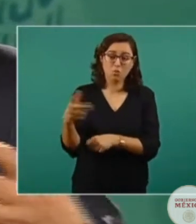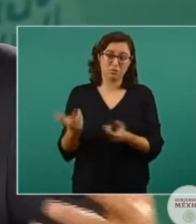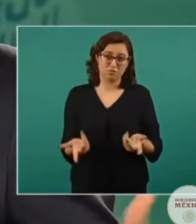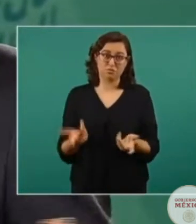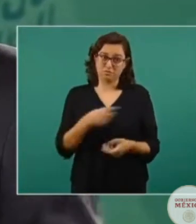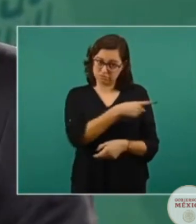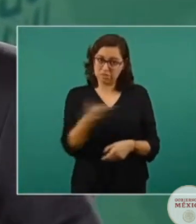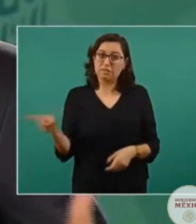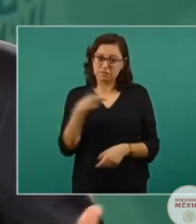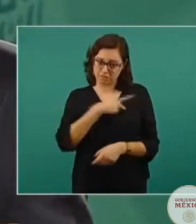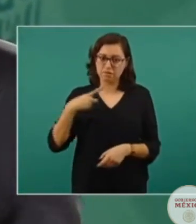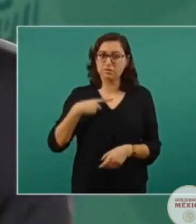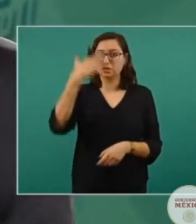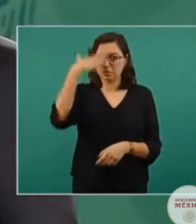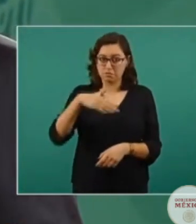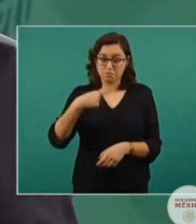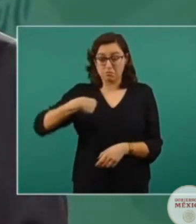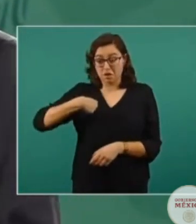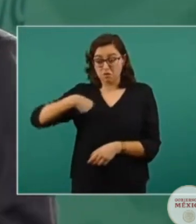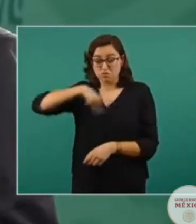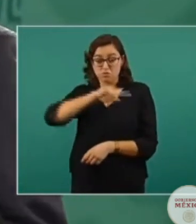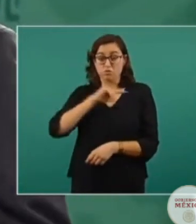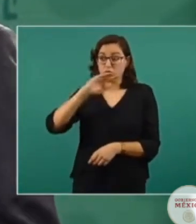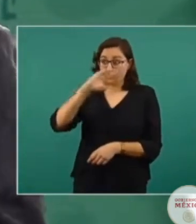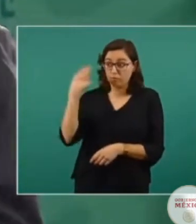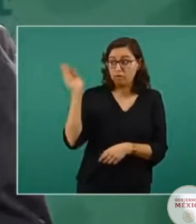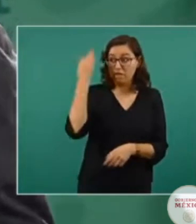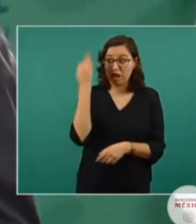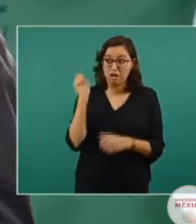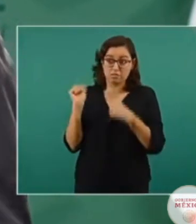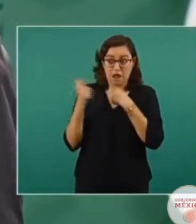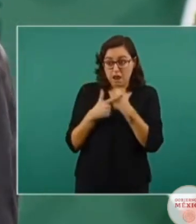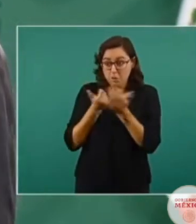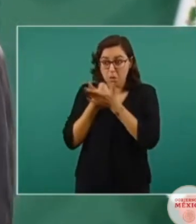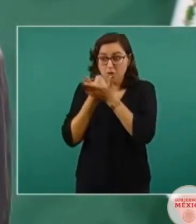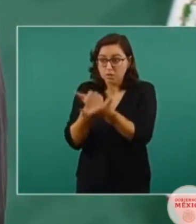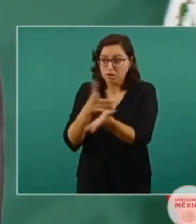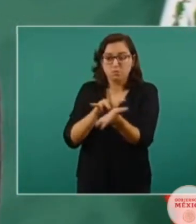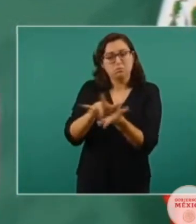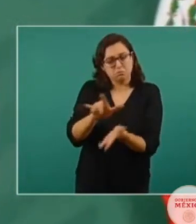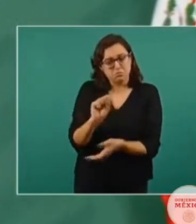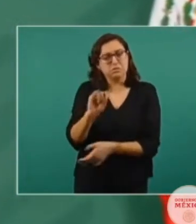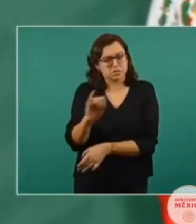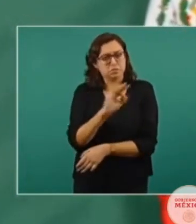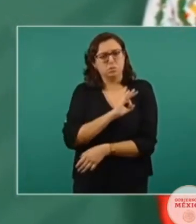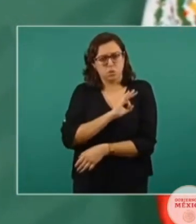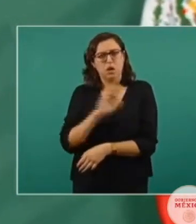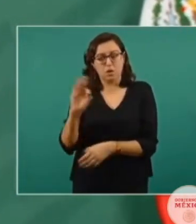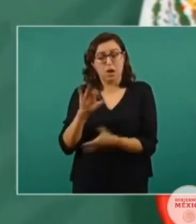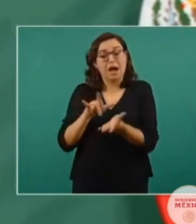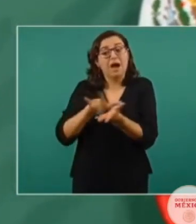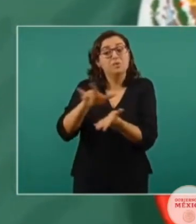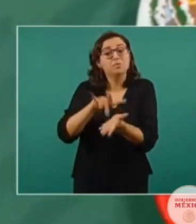ayudamos en todo. La Guardia Nacional está brindando